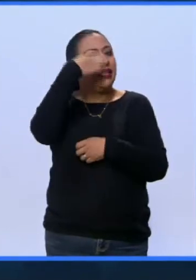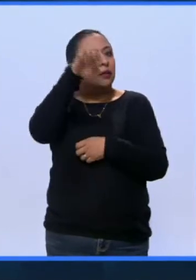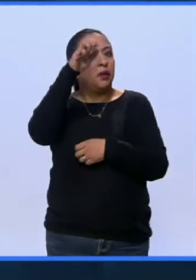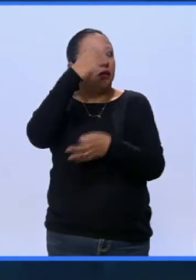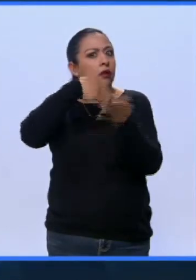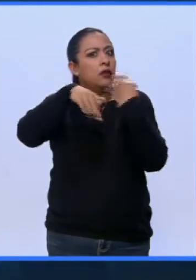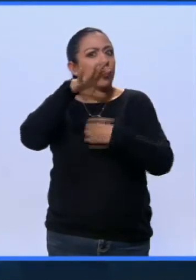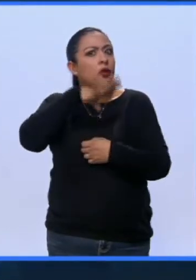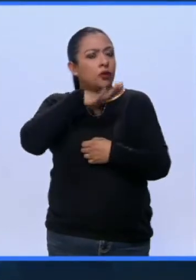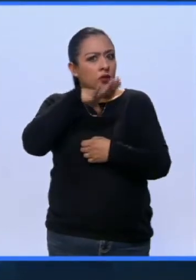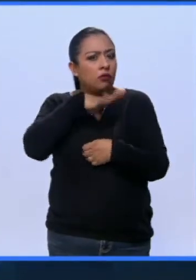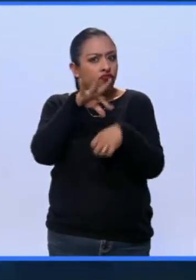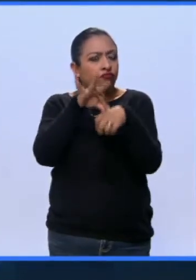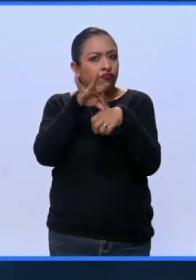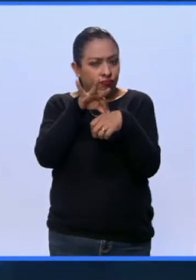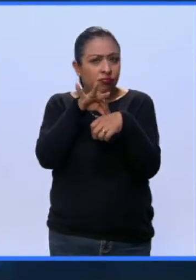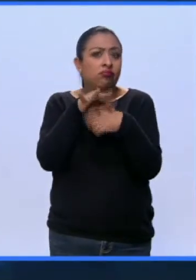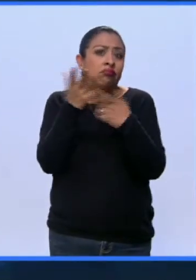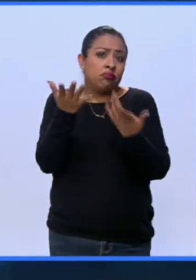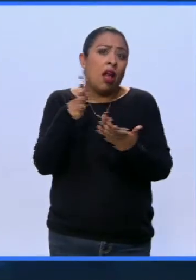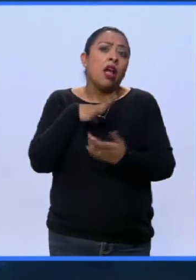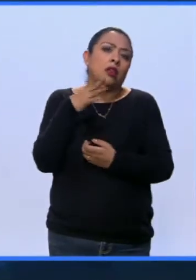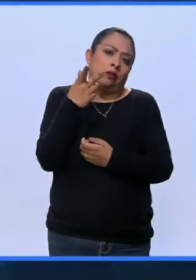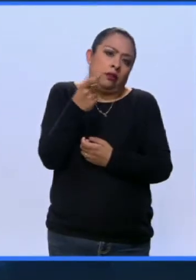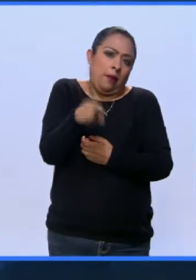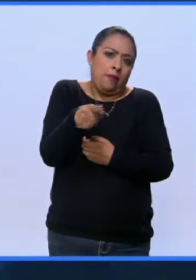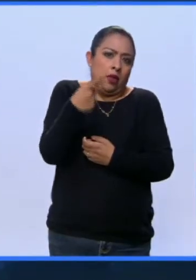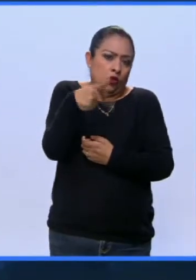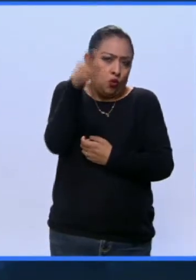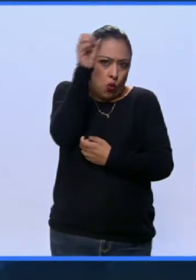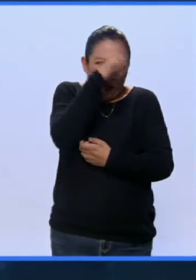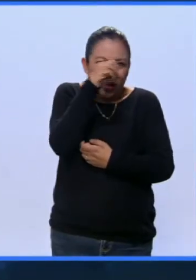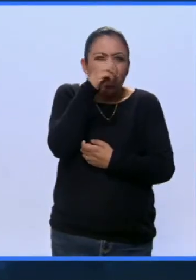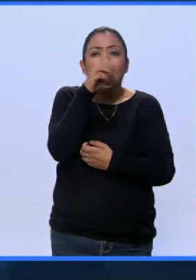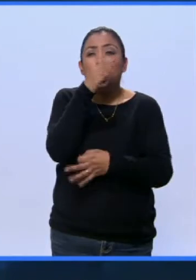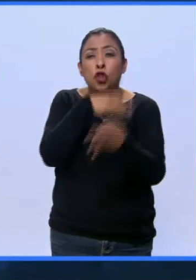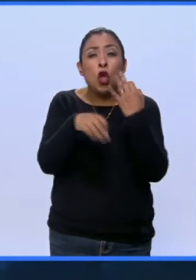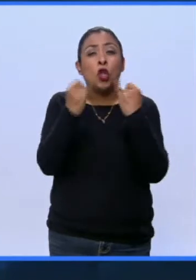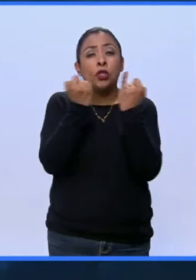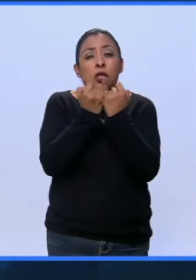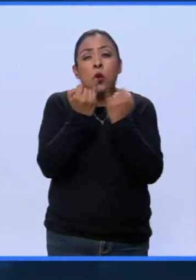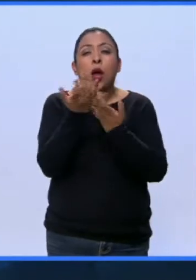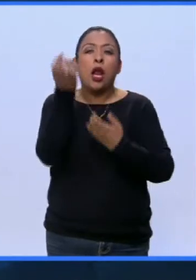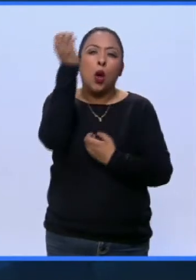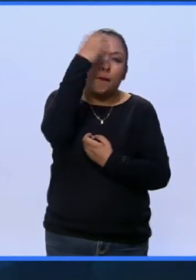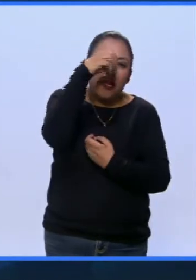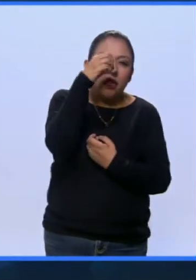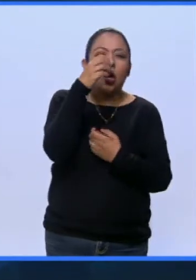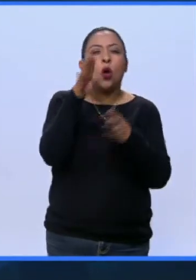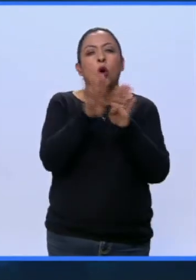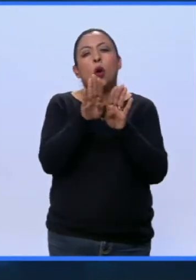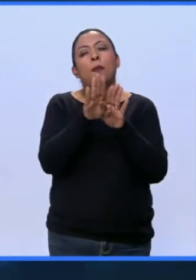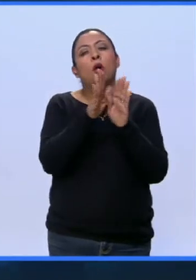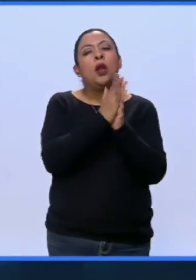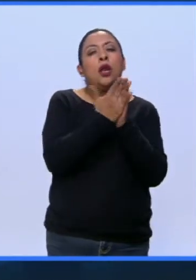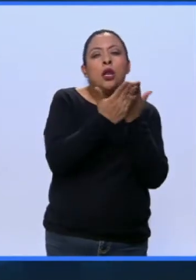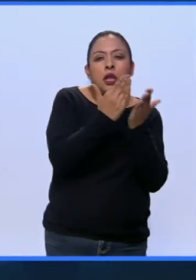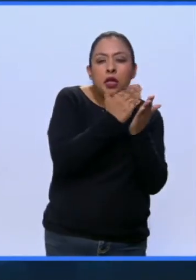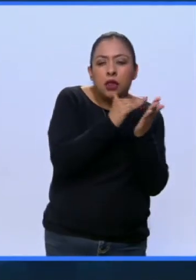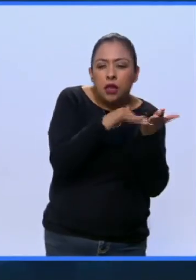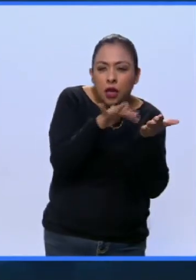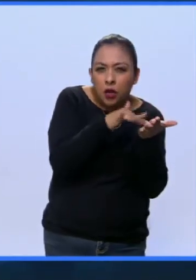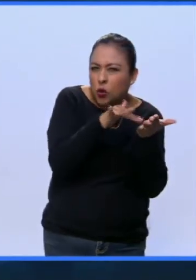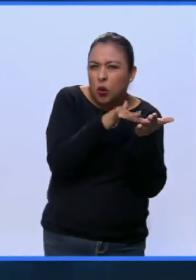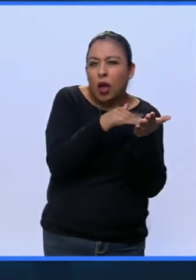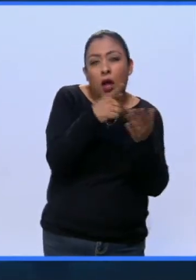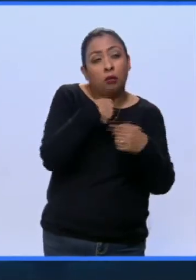vivido y de la cual tenemos una opinión, ¿no? A lo mejor no todo mundo tiene una opinión sobre ciertas cuestiones literarias, qué sé yo, pero